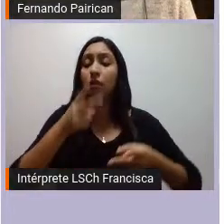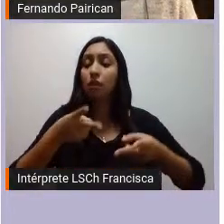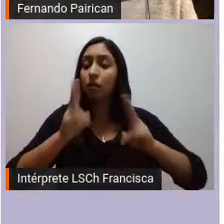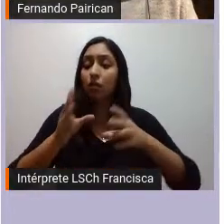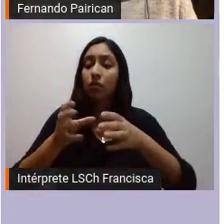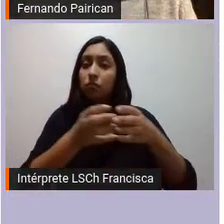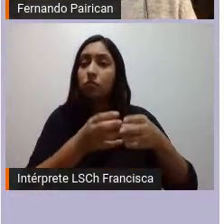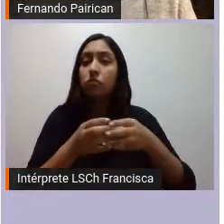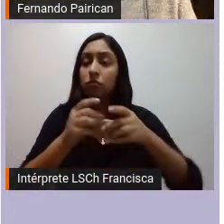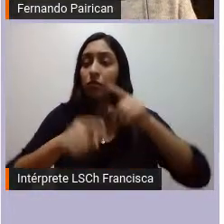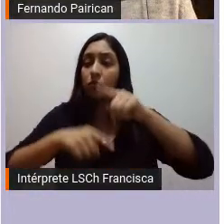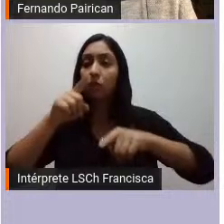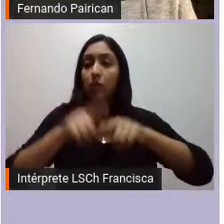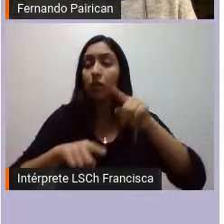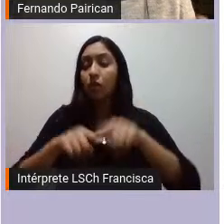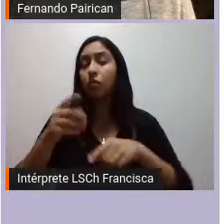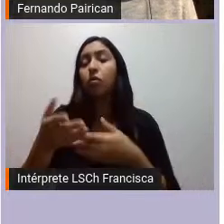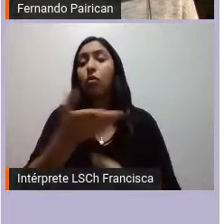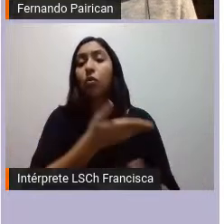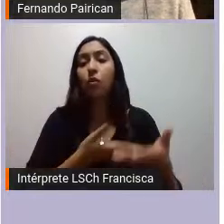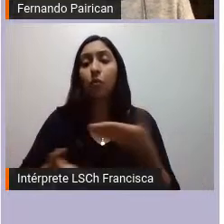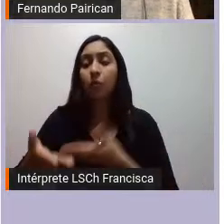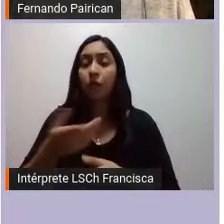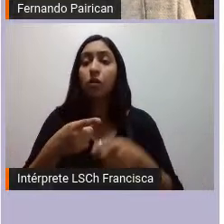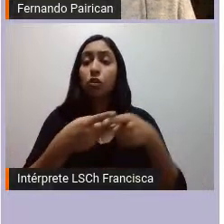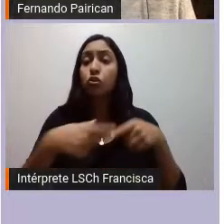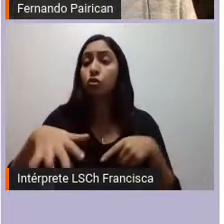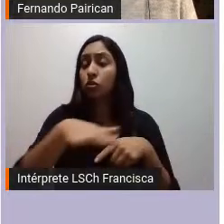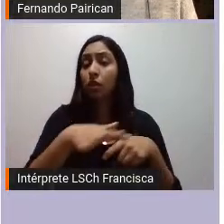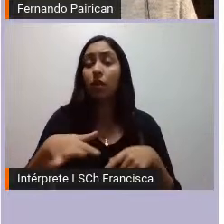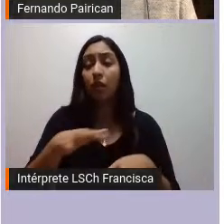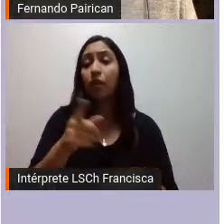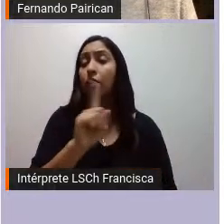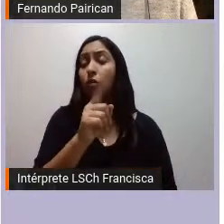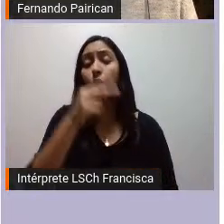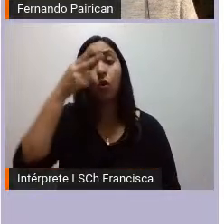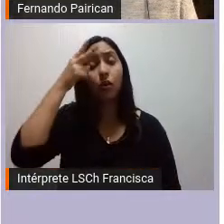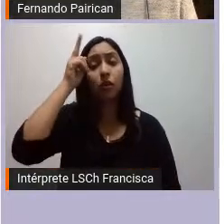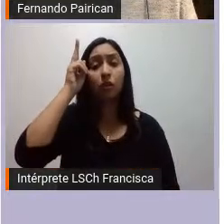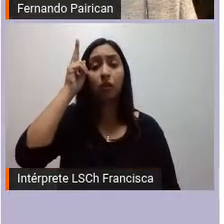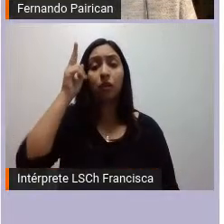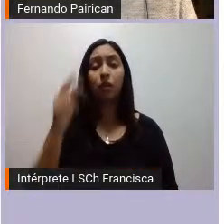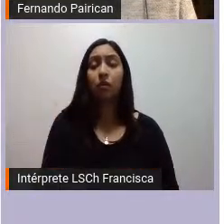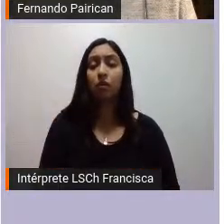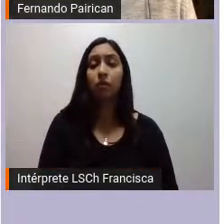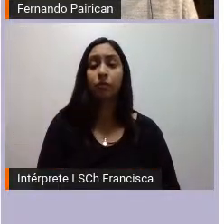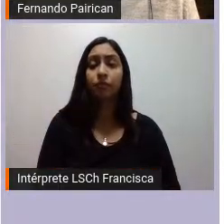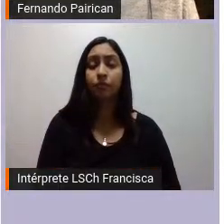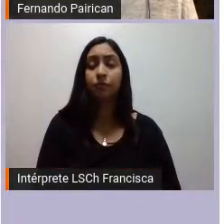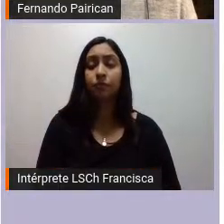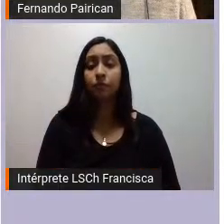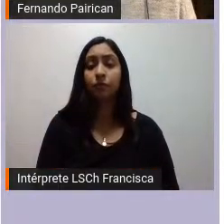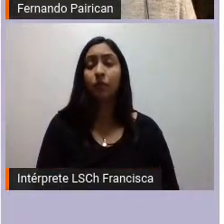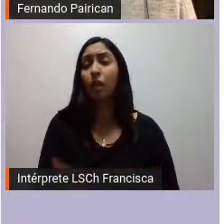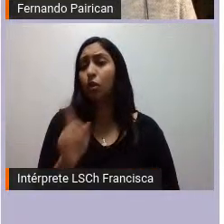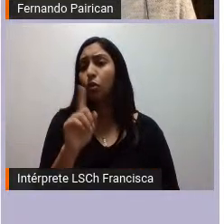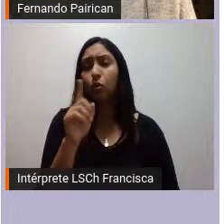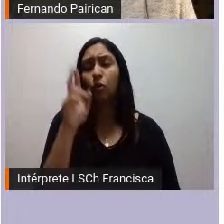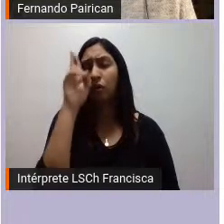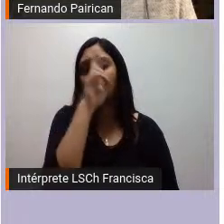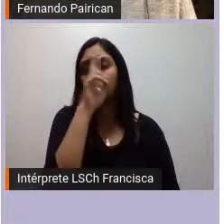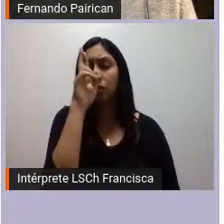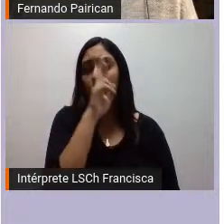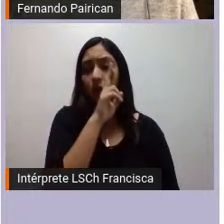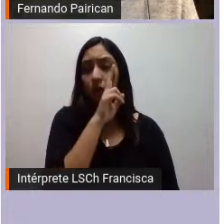territorios compartidos con sociedades que no son indígenas y eso no es algo extraño porque está